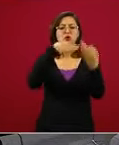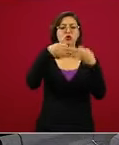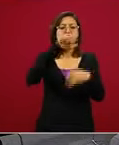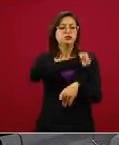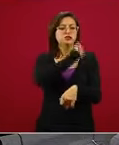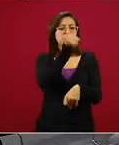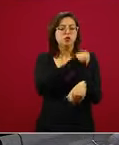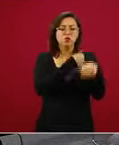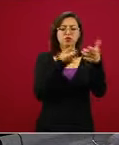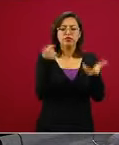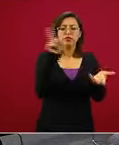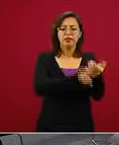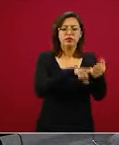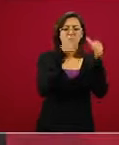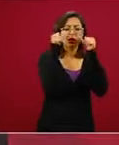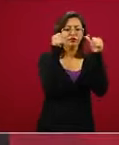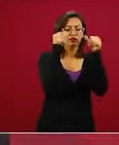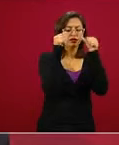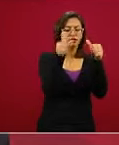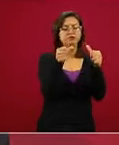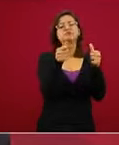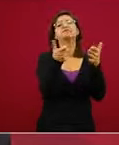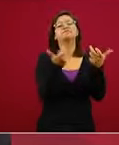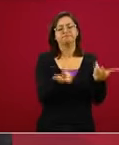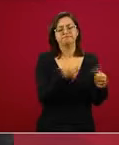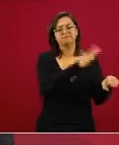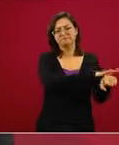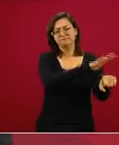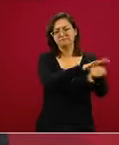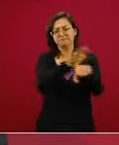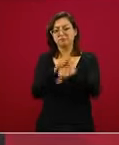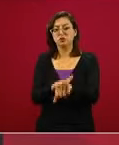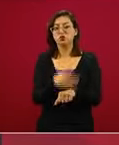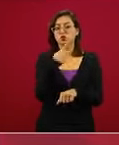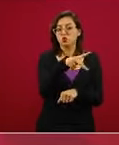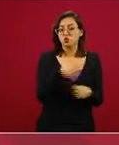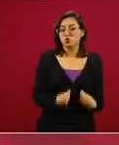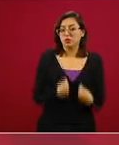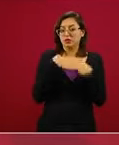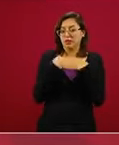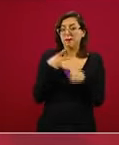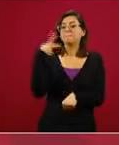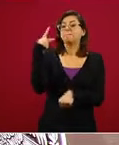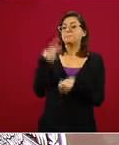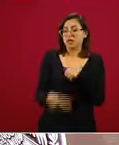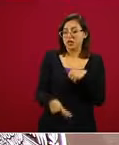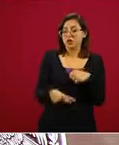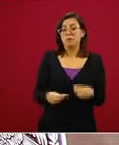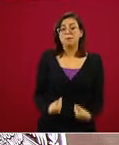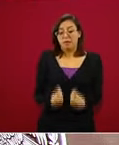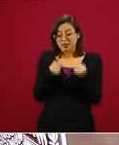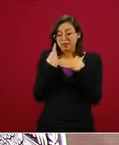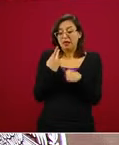realizando en cada uno de estos espacios poniendo en riesgo la salud e incluso la vida